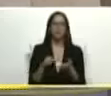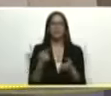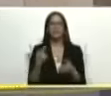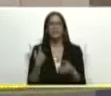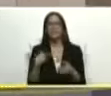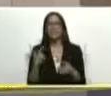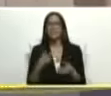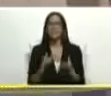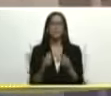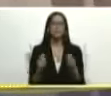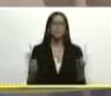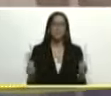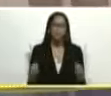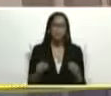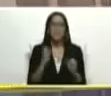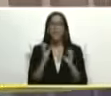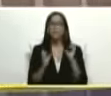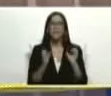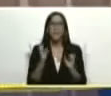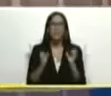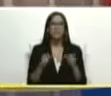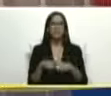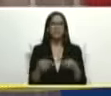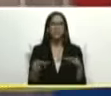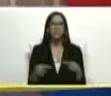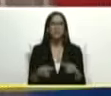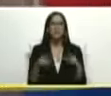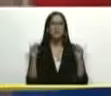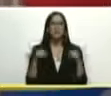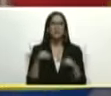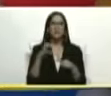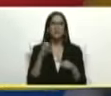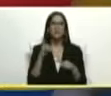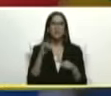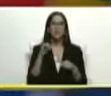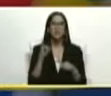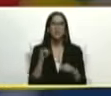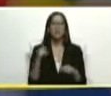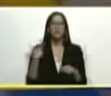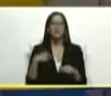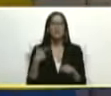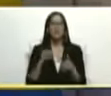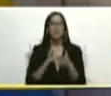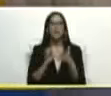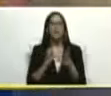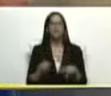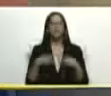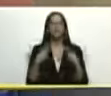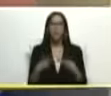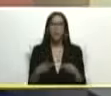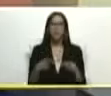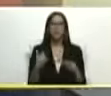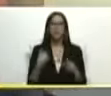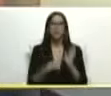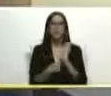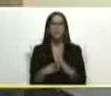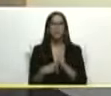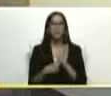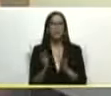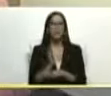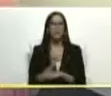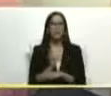cantidades de emergencias y situaciones y este CDI por supuesto tiene elementos muy novedosos yo quería mostrarle aquí